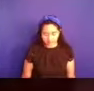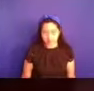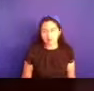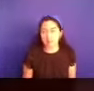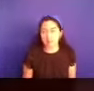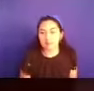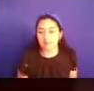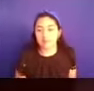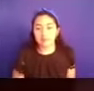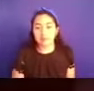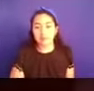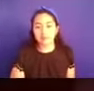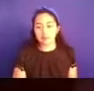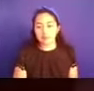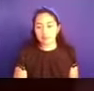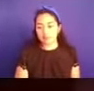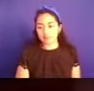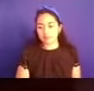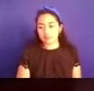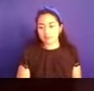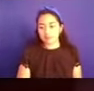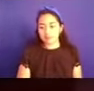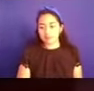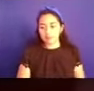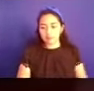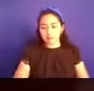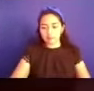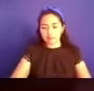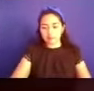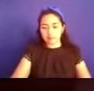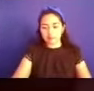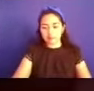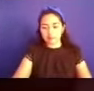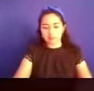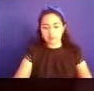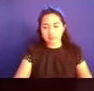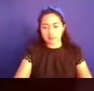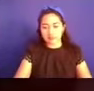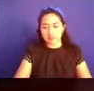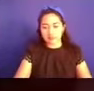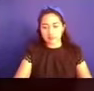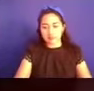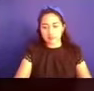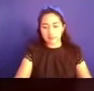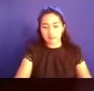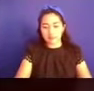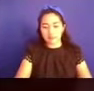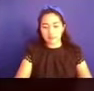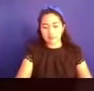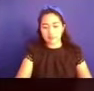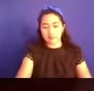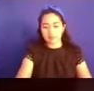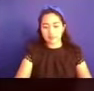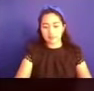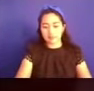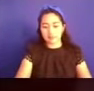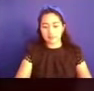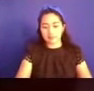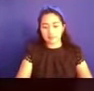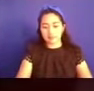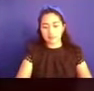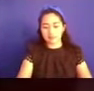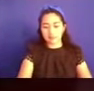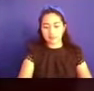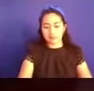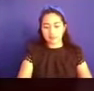decimos, qué es lo que vemos en nuestro jardín, y que le pusiéramos una, una, una evaluación. Yo lo intenté, y la